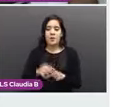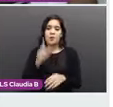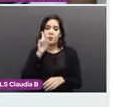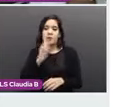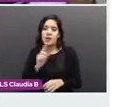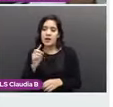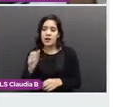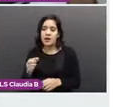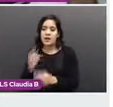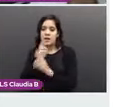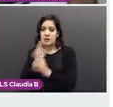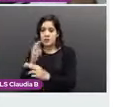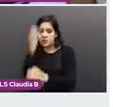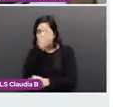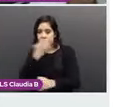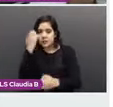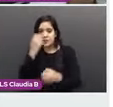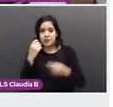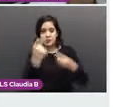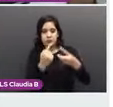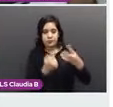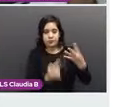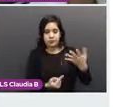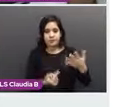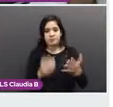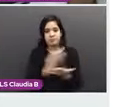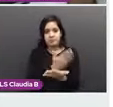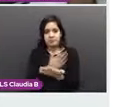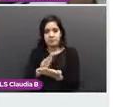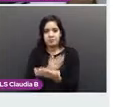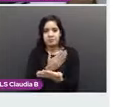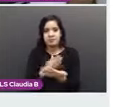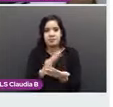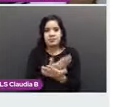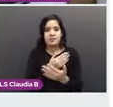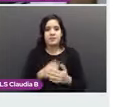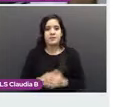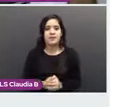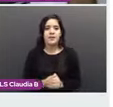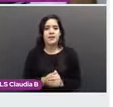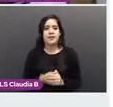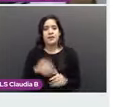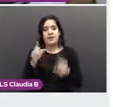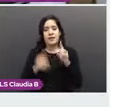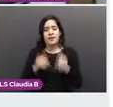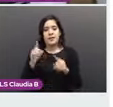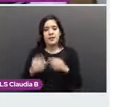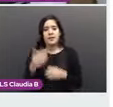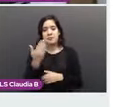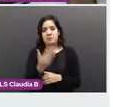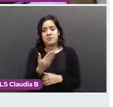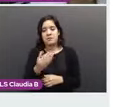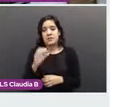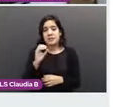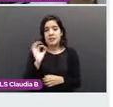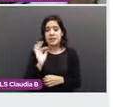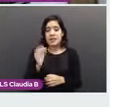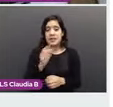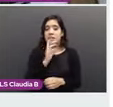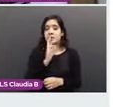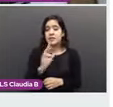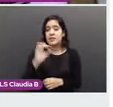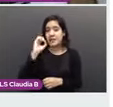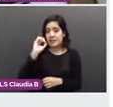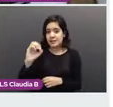Cuando una paciente nos llega con un estudio de mastografía o ultrasonido con VIRRAX 0, este va a ser un estudio insuficiente, vamos a tener que repetirlo.